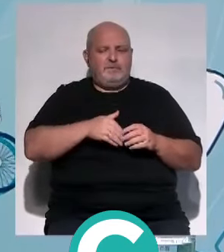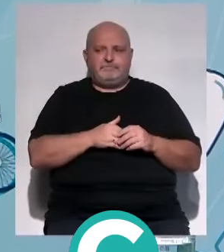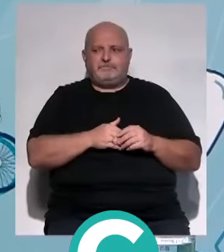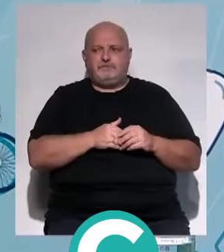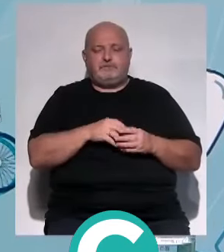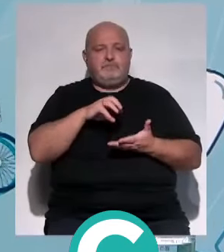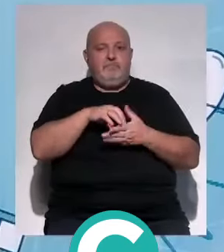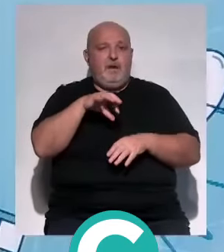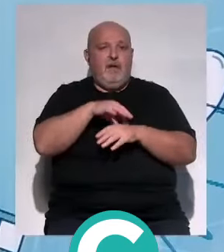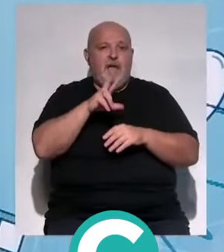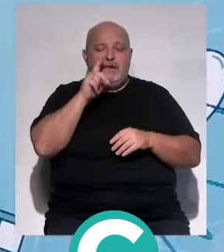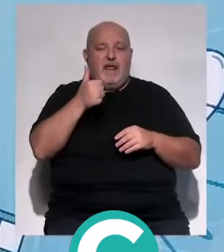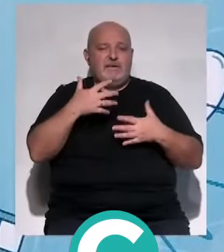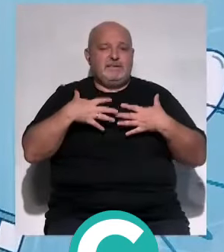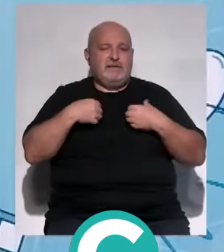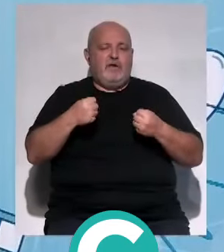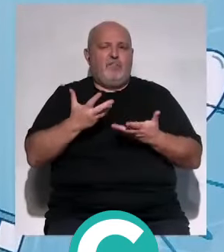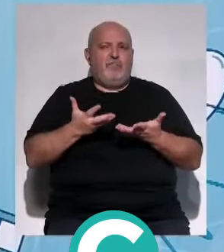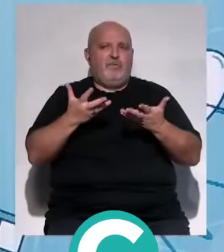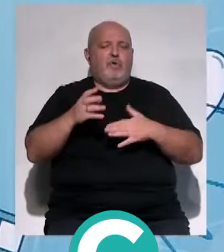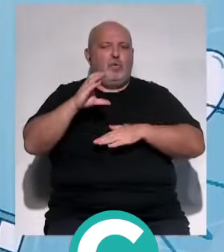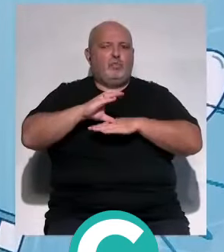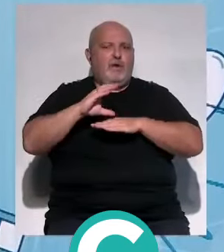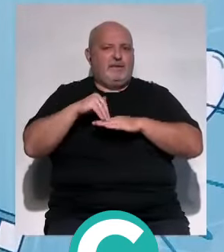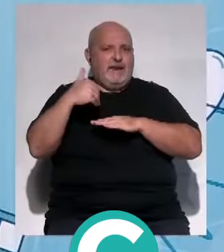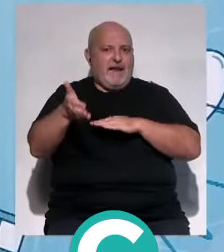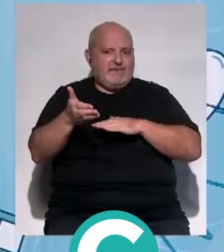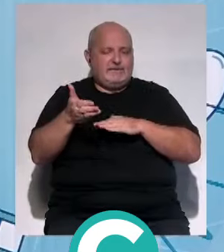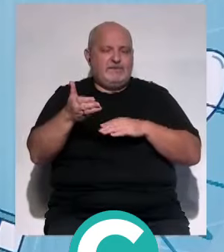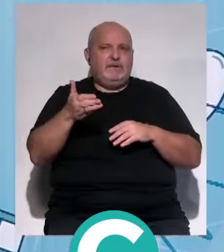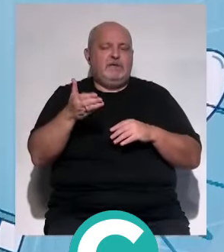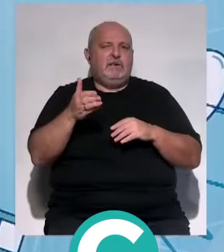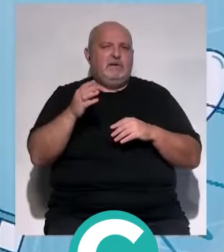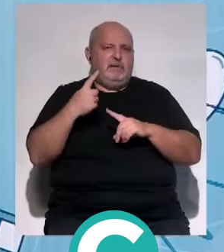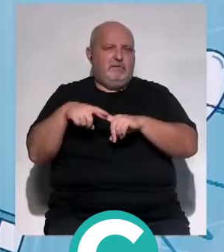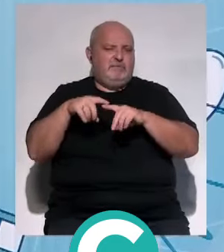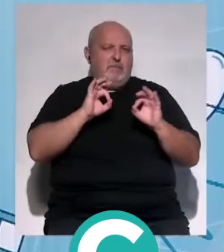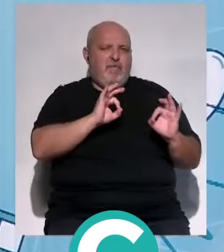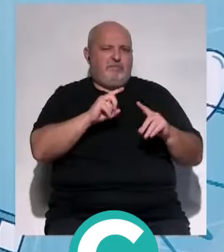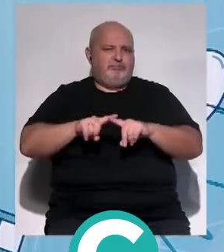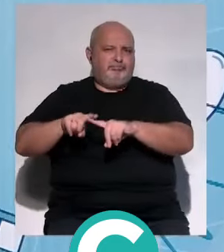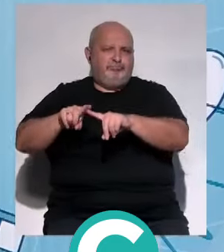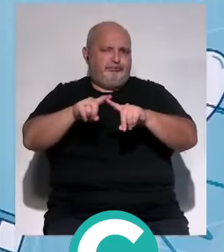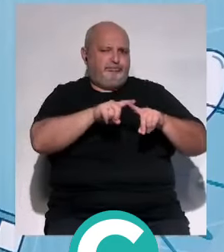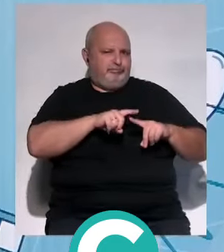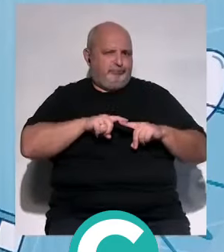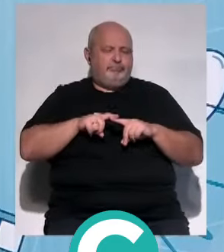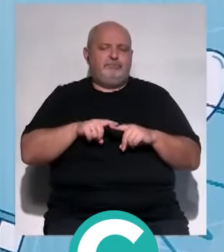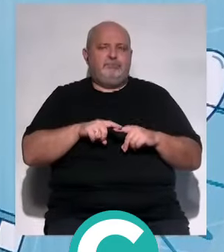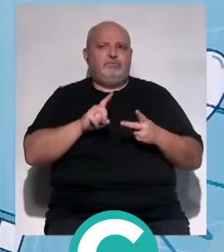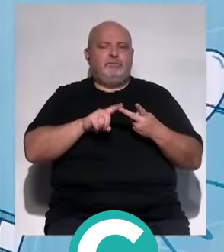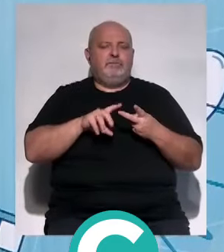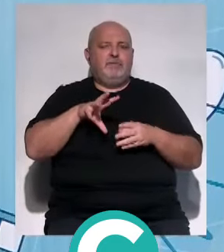El Centro Médico HL de la Salud ofrece consultas externas de las distintas especialidades, también